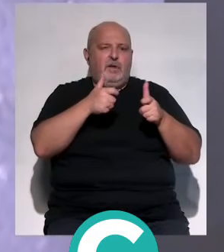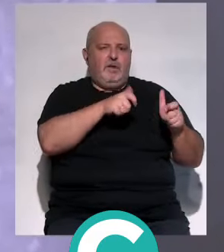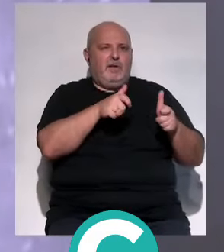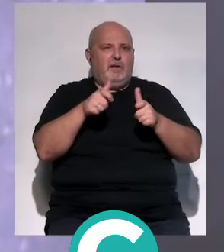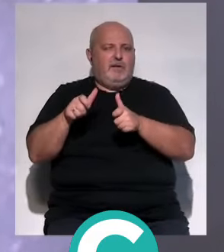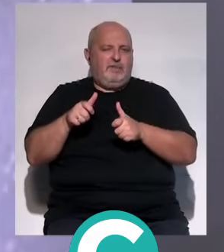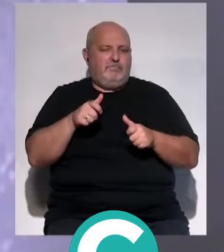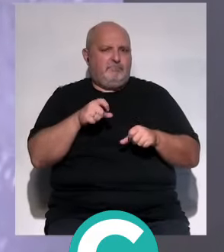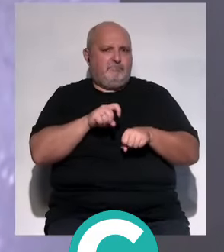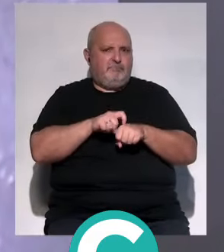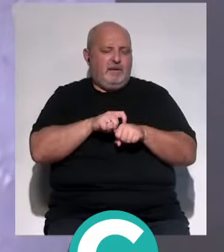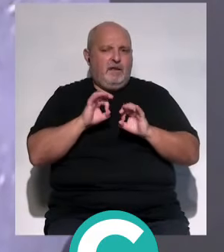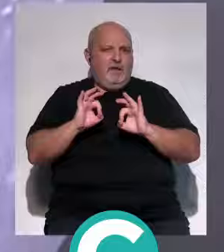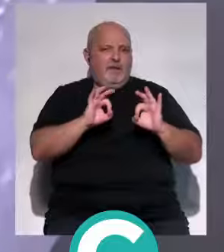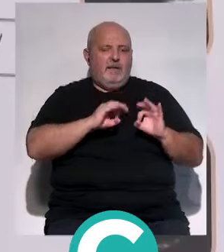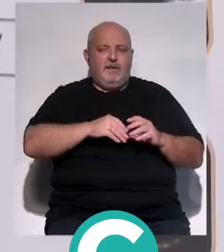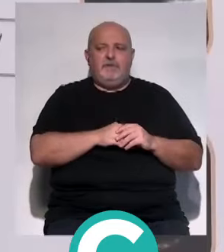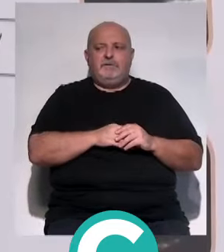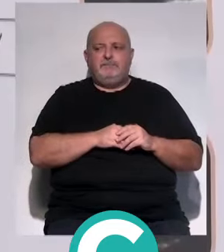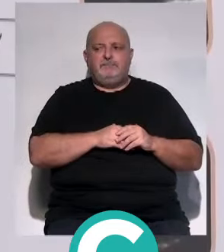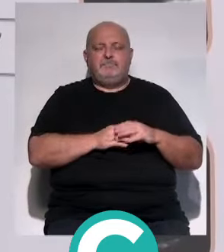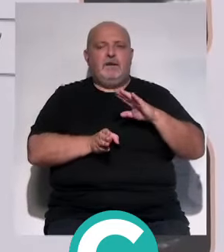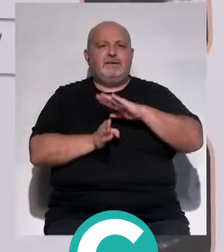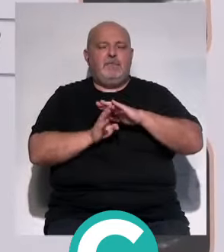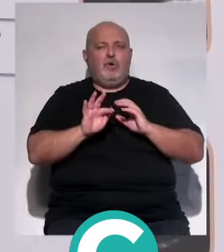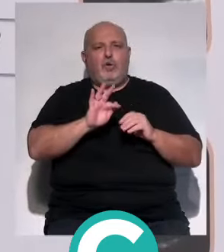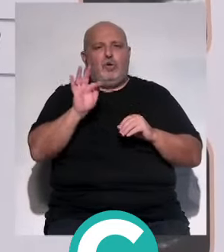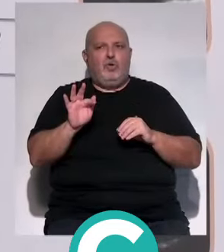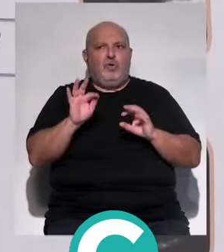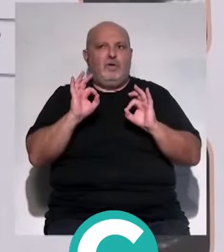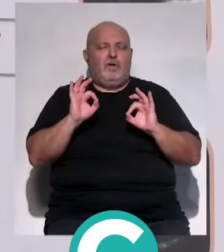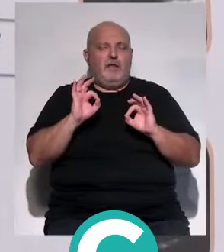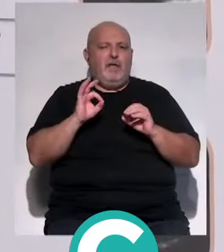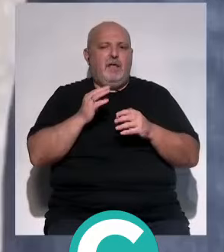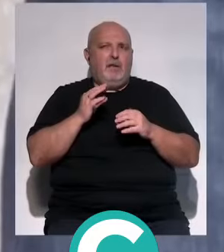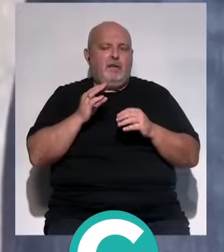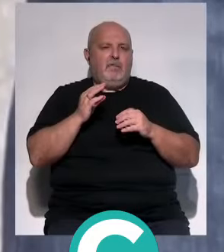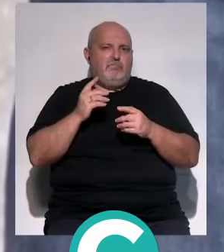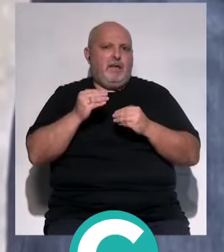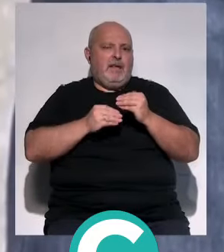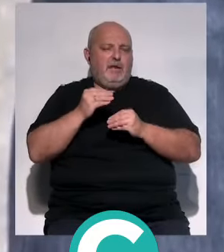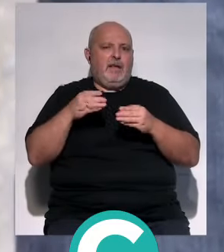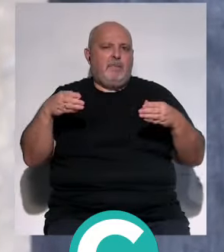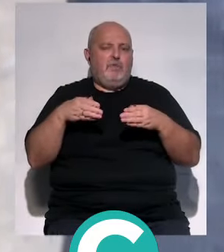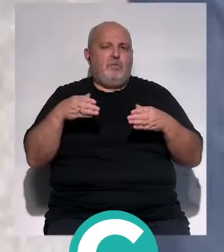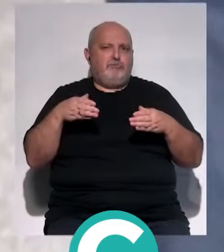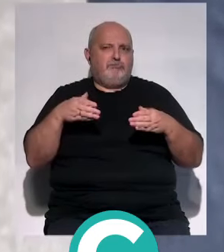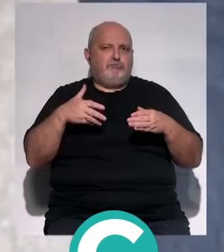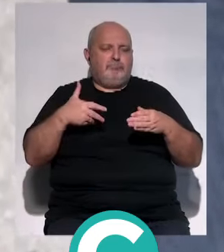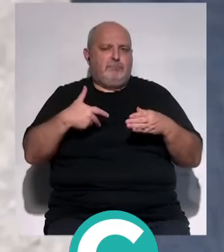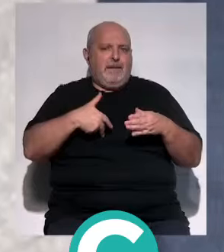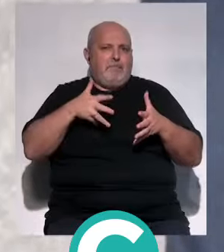la especialidad. Seguimos con otro tipo de especialidades, haciendo equipos globales,